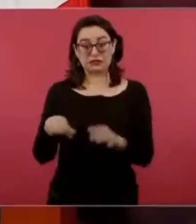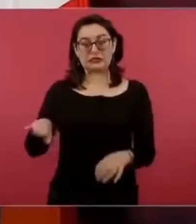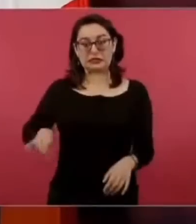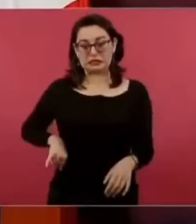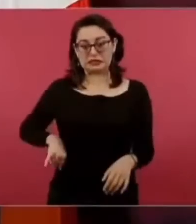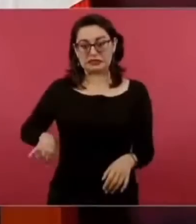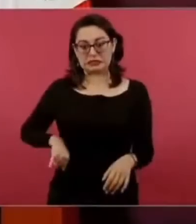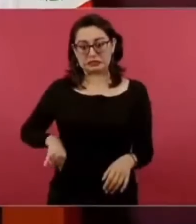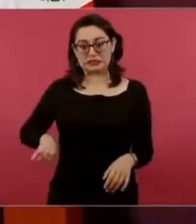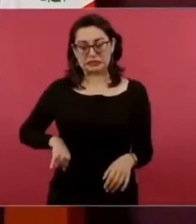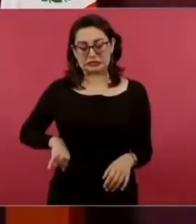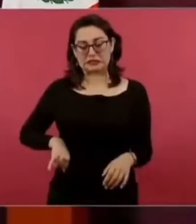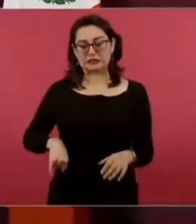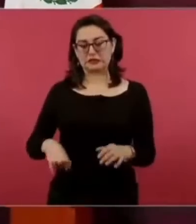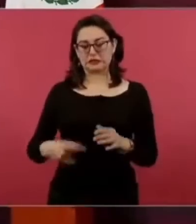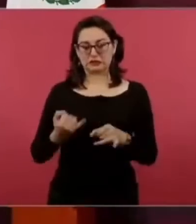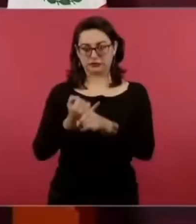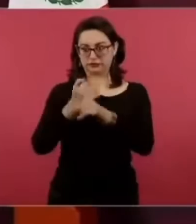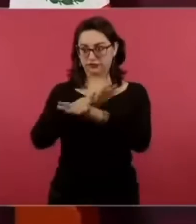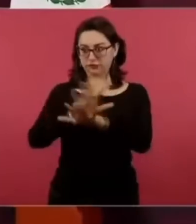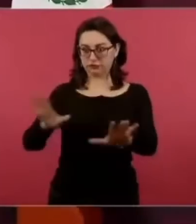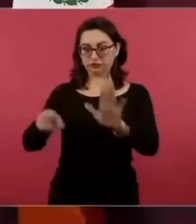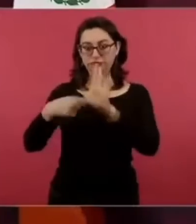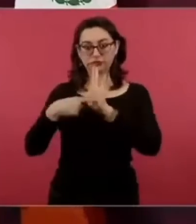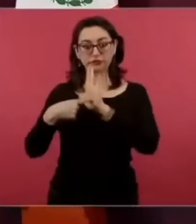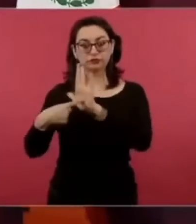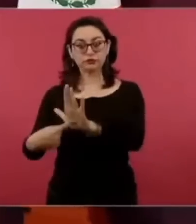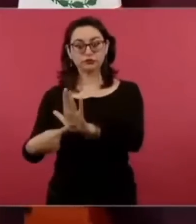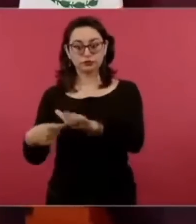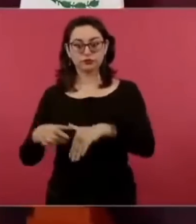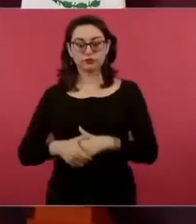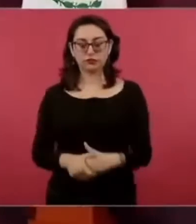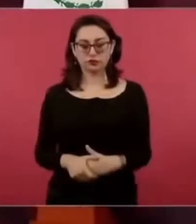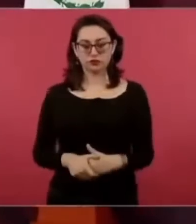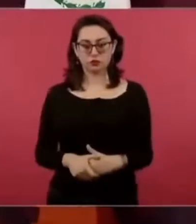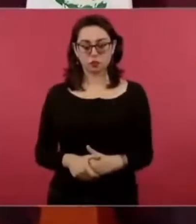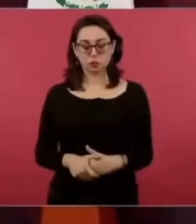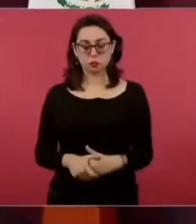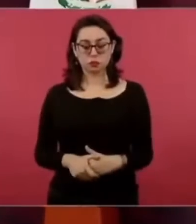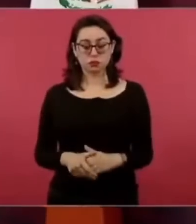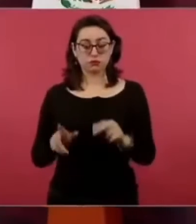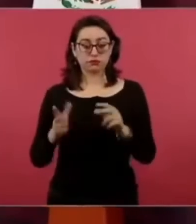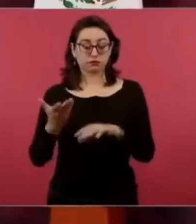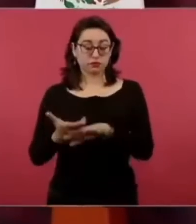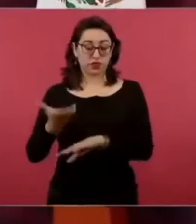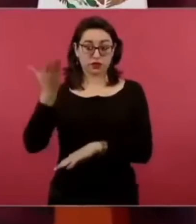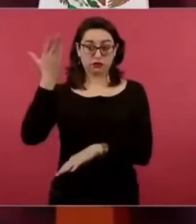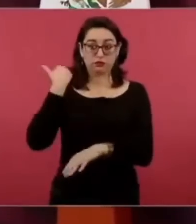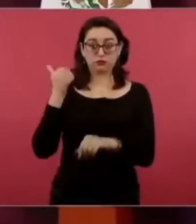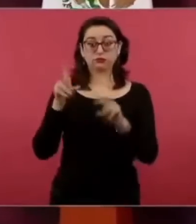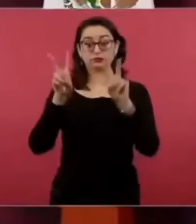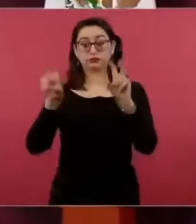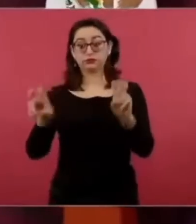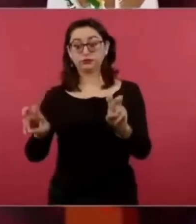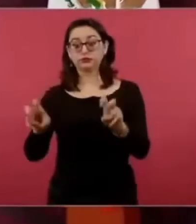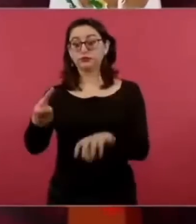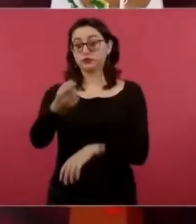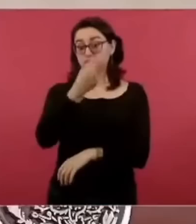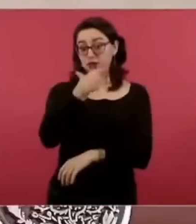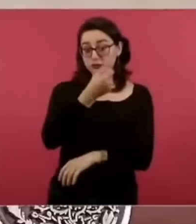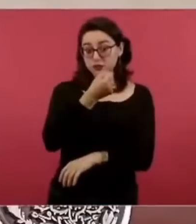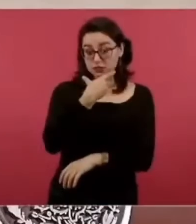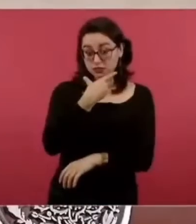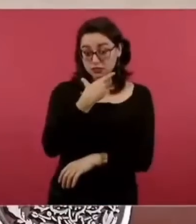conozca esto ya resolvimos el problema de la compra de medicamentos ya tenemos